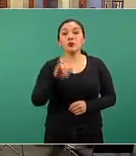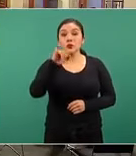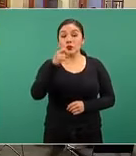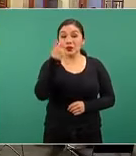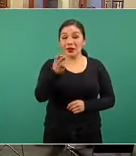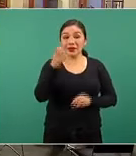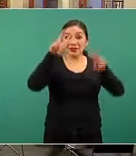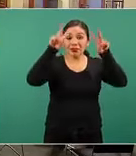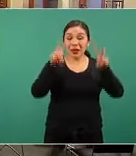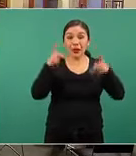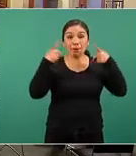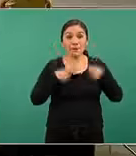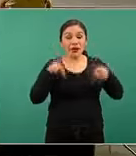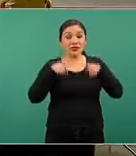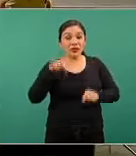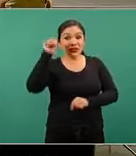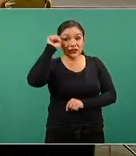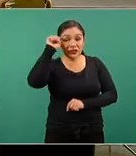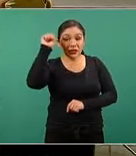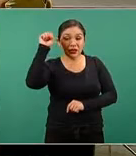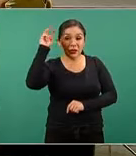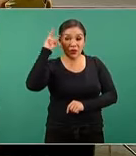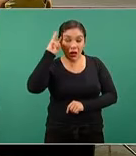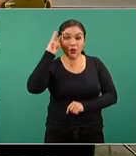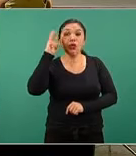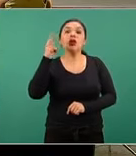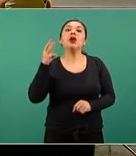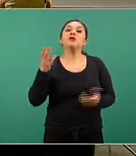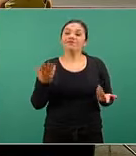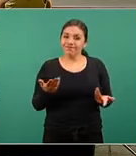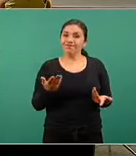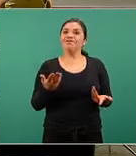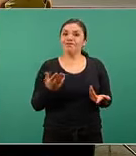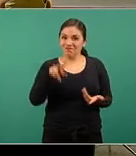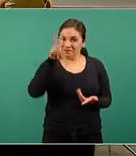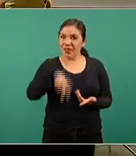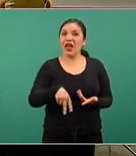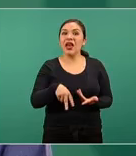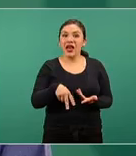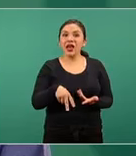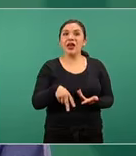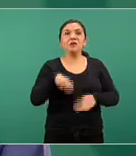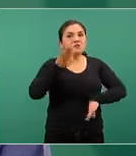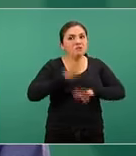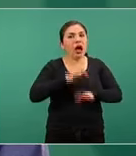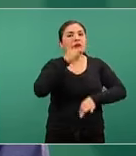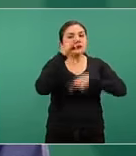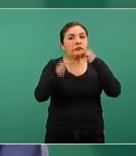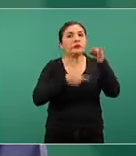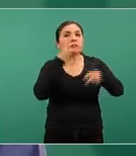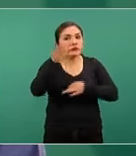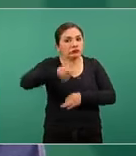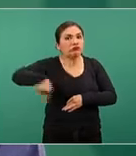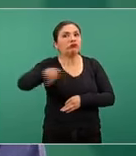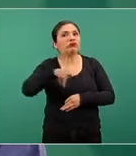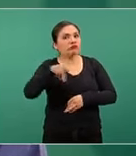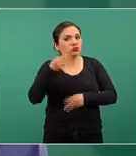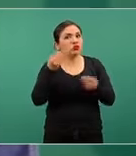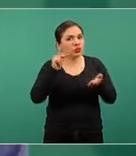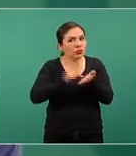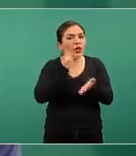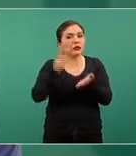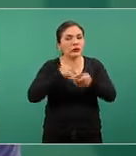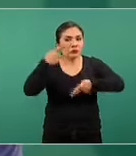tema de las personas con síndrome de Down ha estado saliendo como ha sido comentado ya en varias